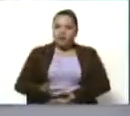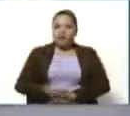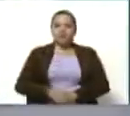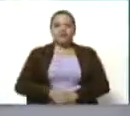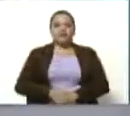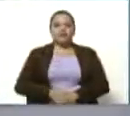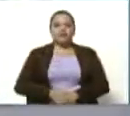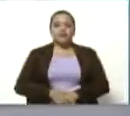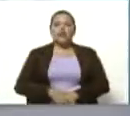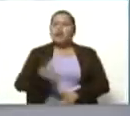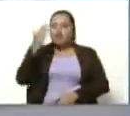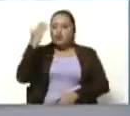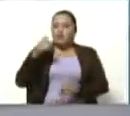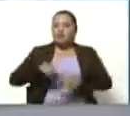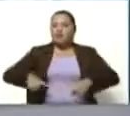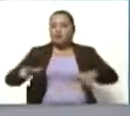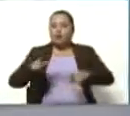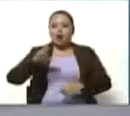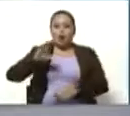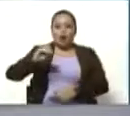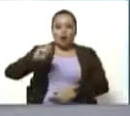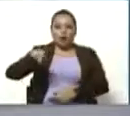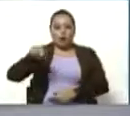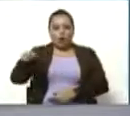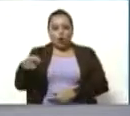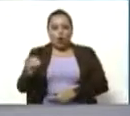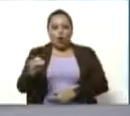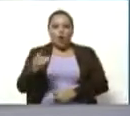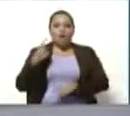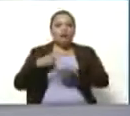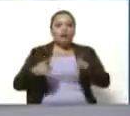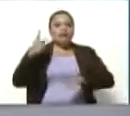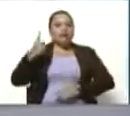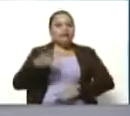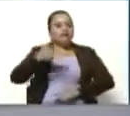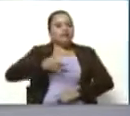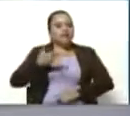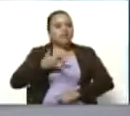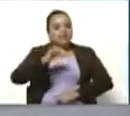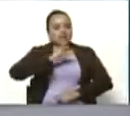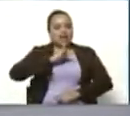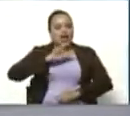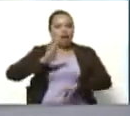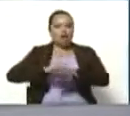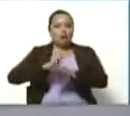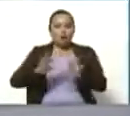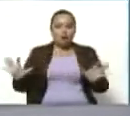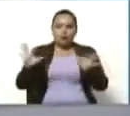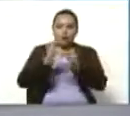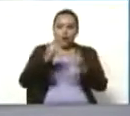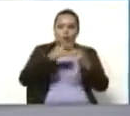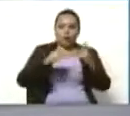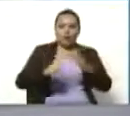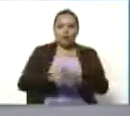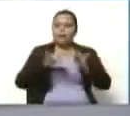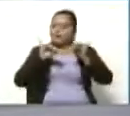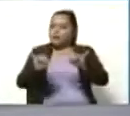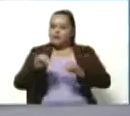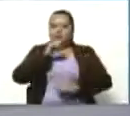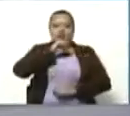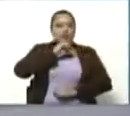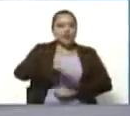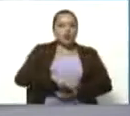sea del Congo, tenemos que sentir la identidad porque nos unen elementos muy comunes, ¿no? Es la misma historia,